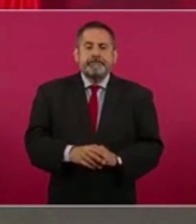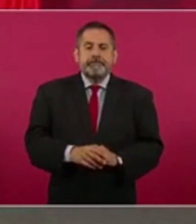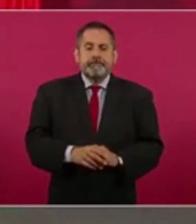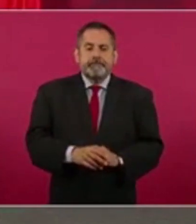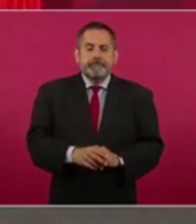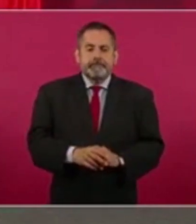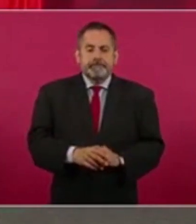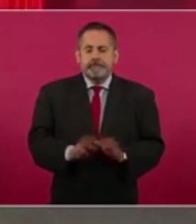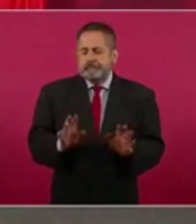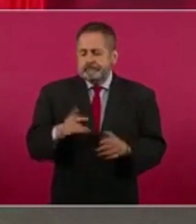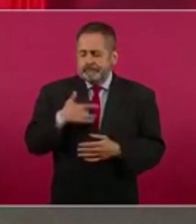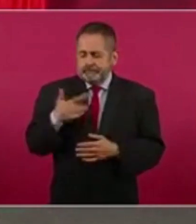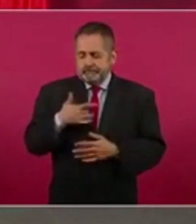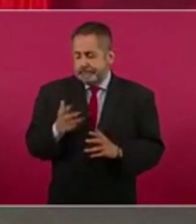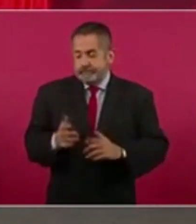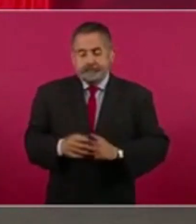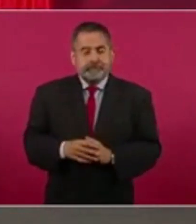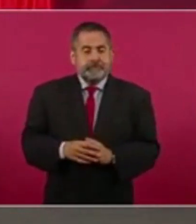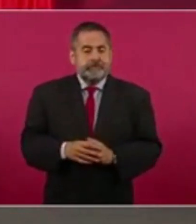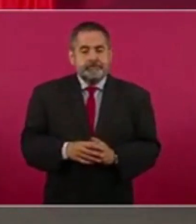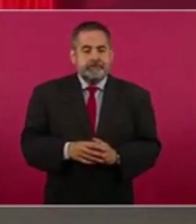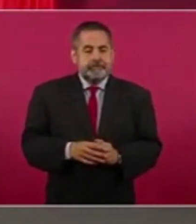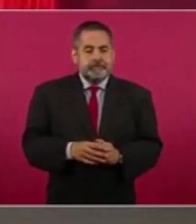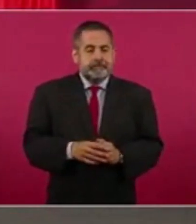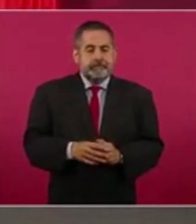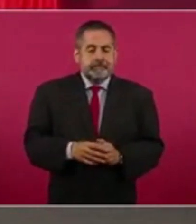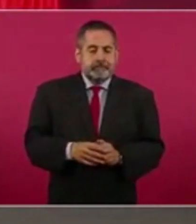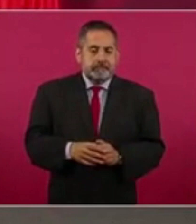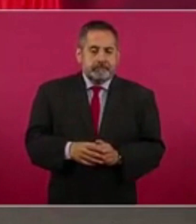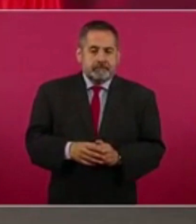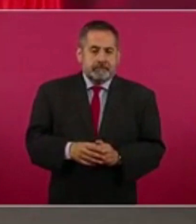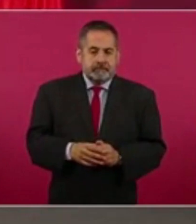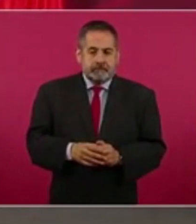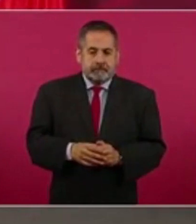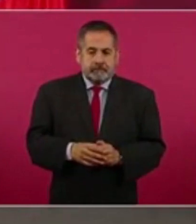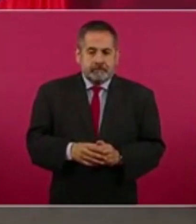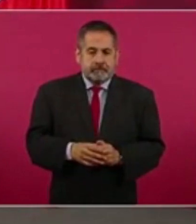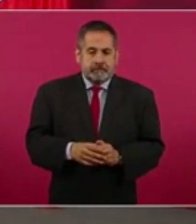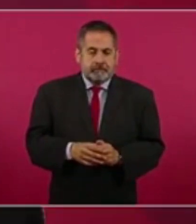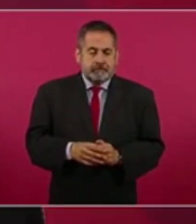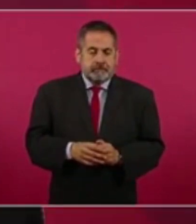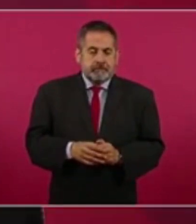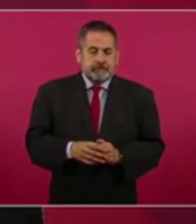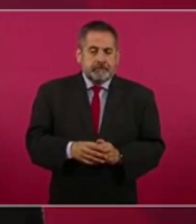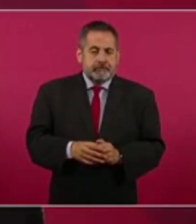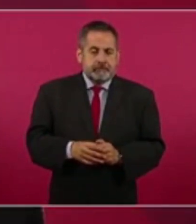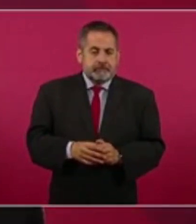Yo siento que el